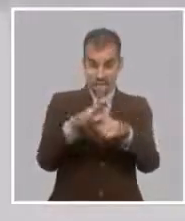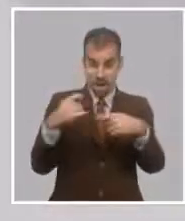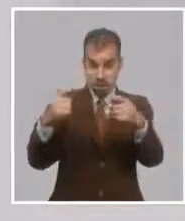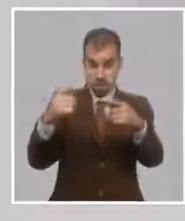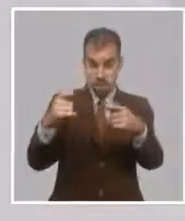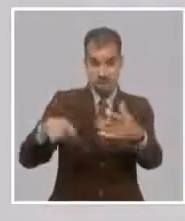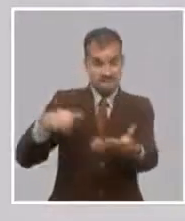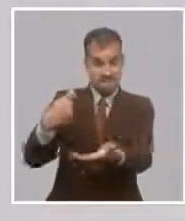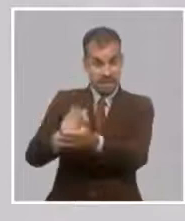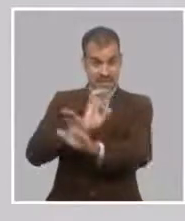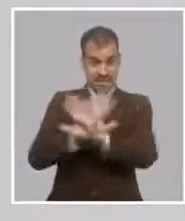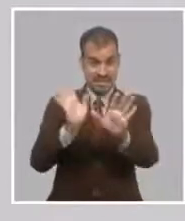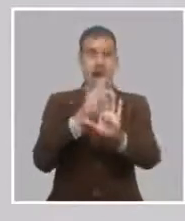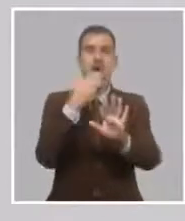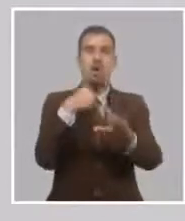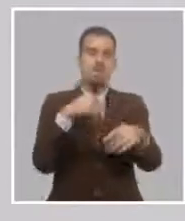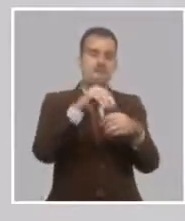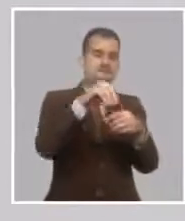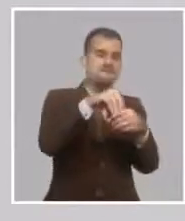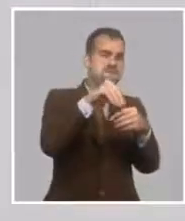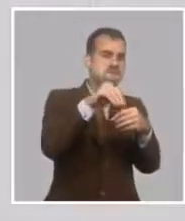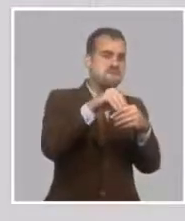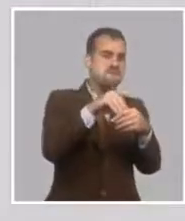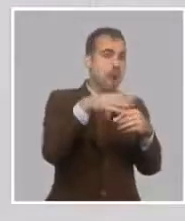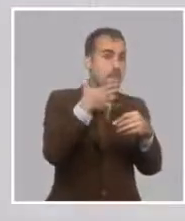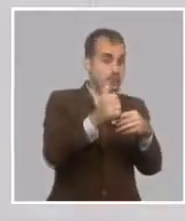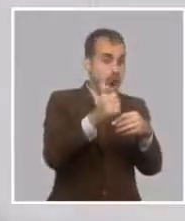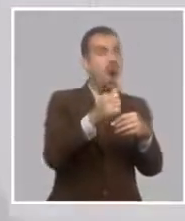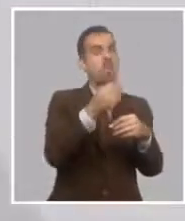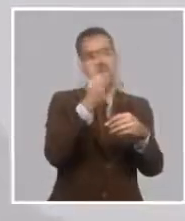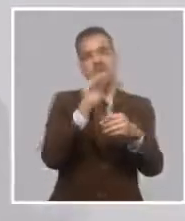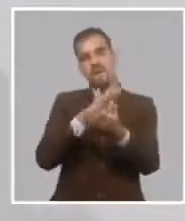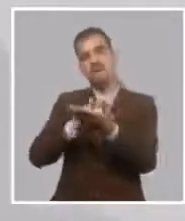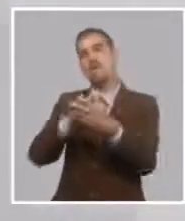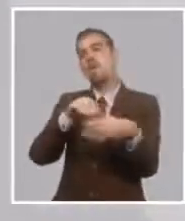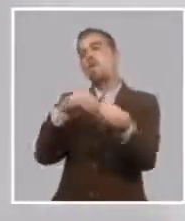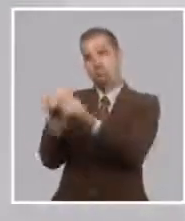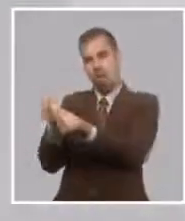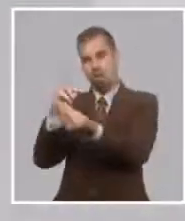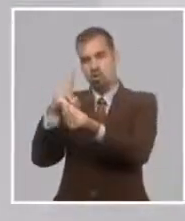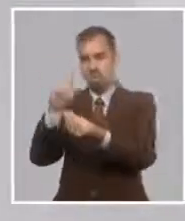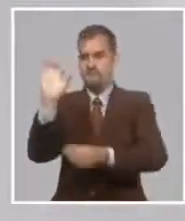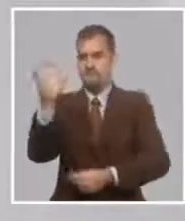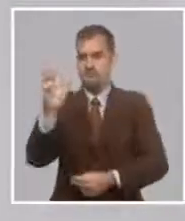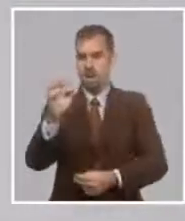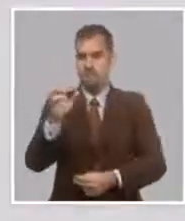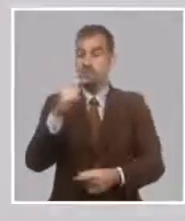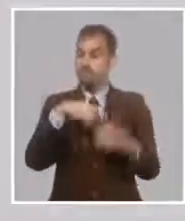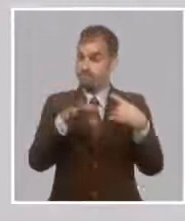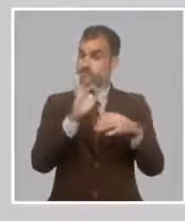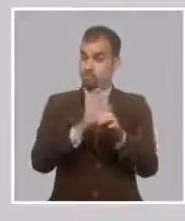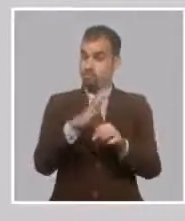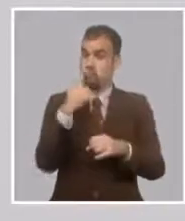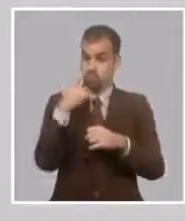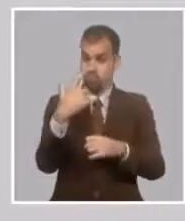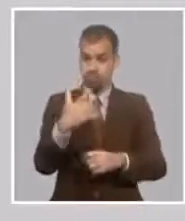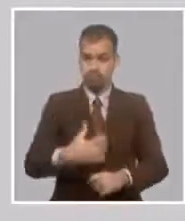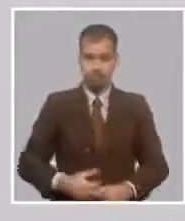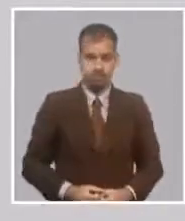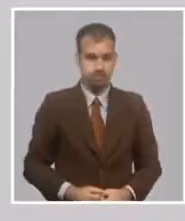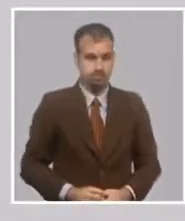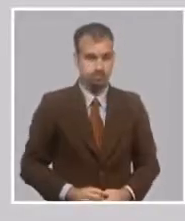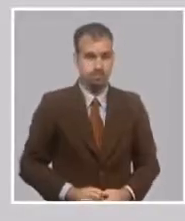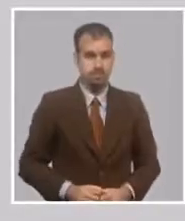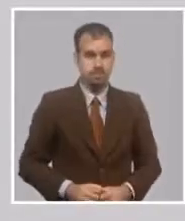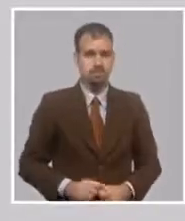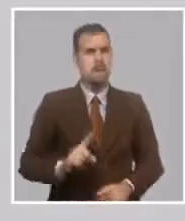vamos a retomar este aspecto que es muy importante cuando se hable de crédito y también las